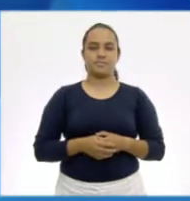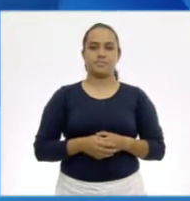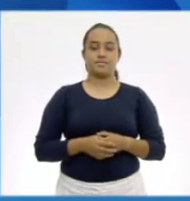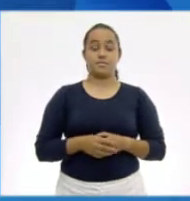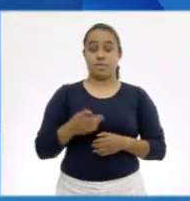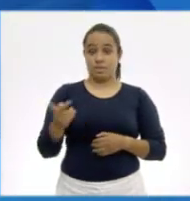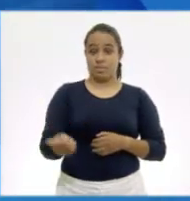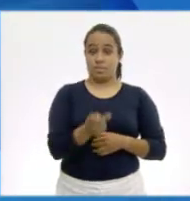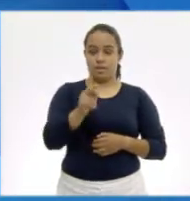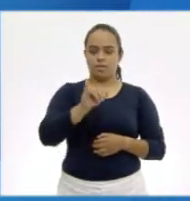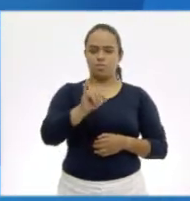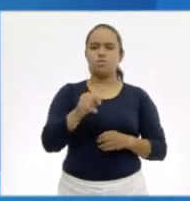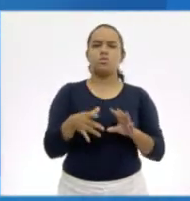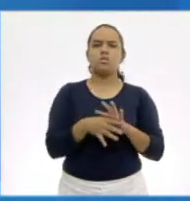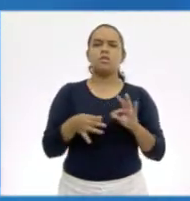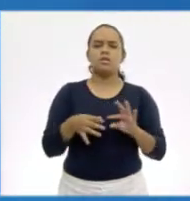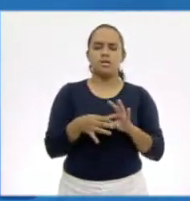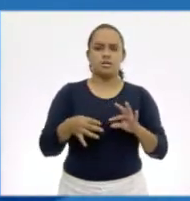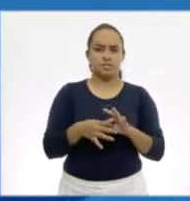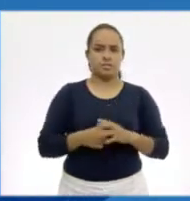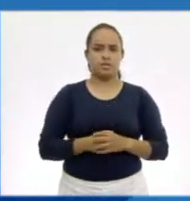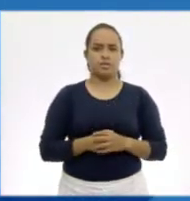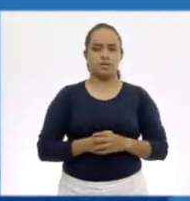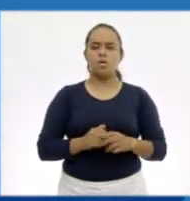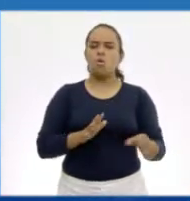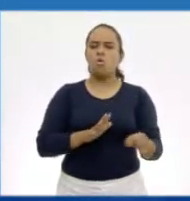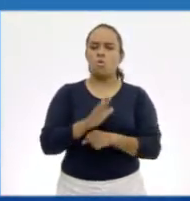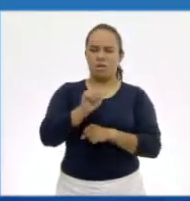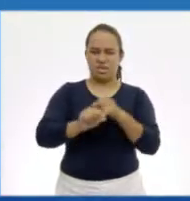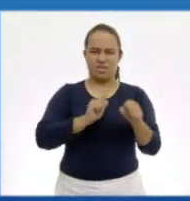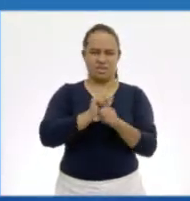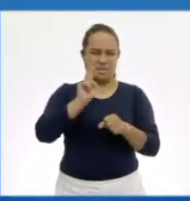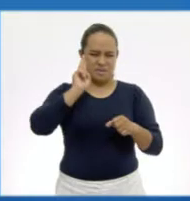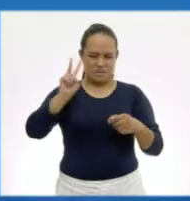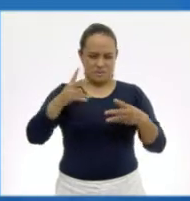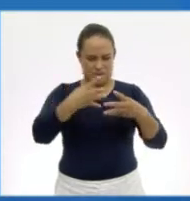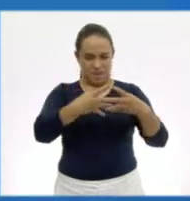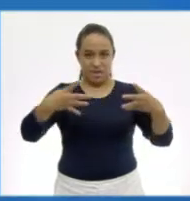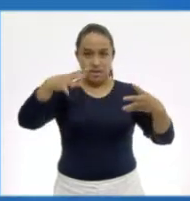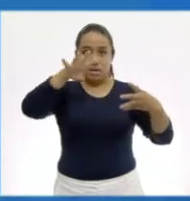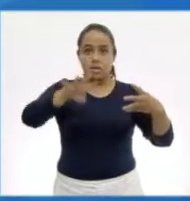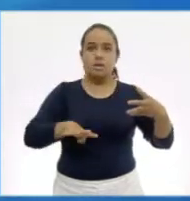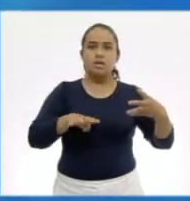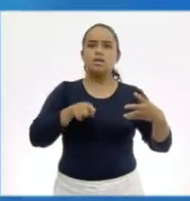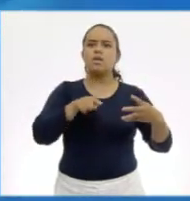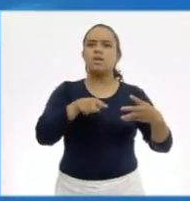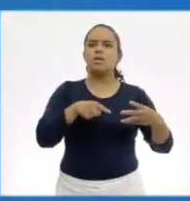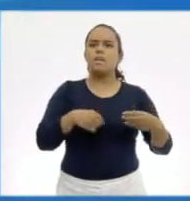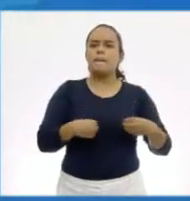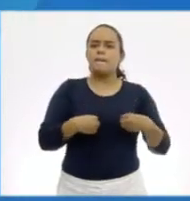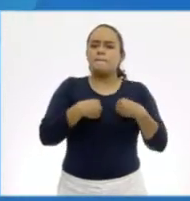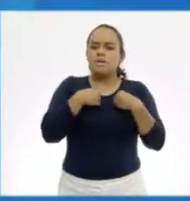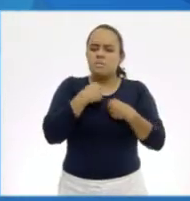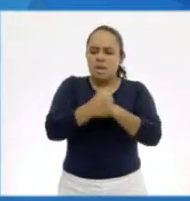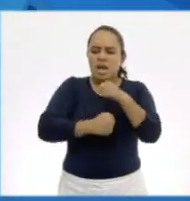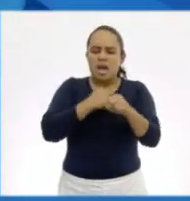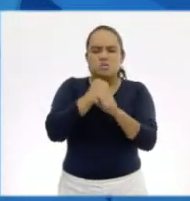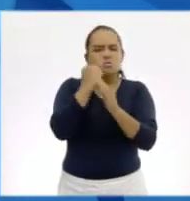El inciso I dice, ¿qué animal de los que aparecen en la tabla vive menos?